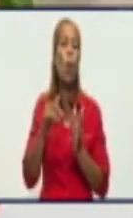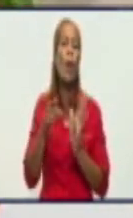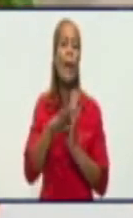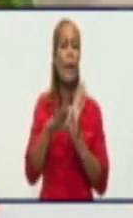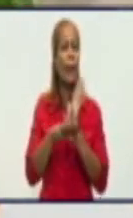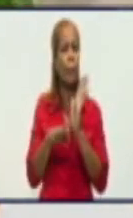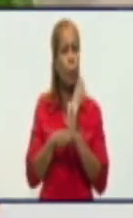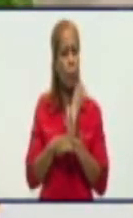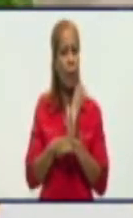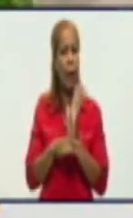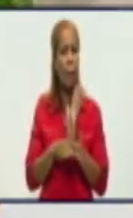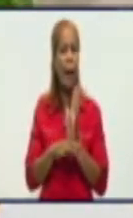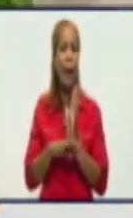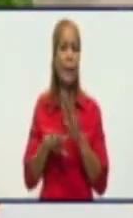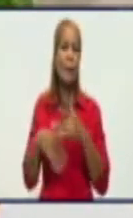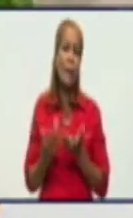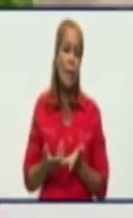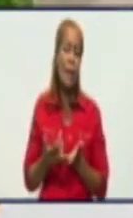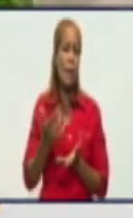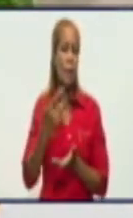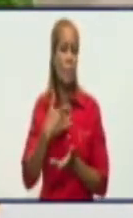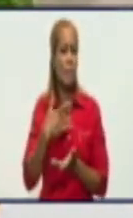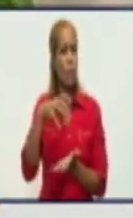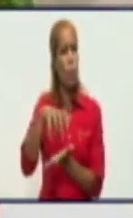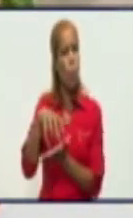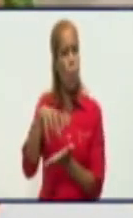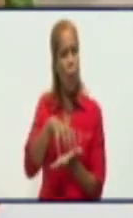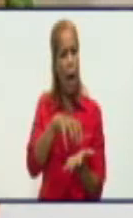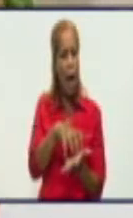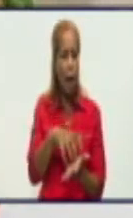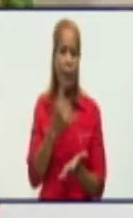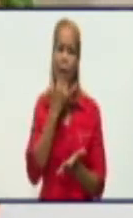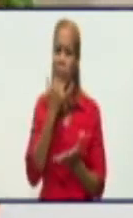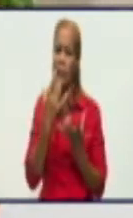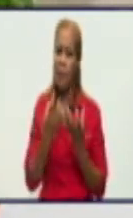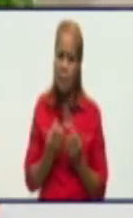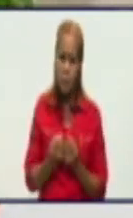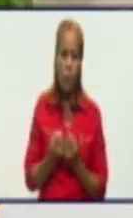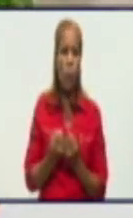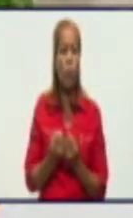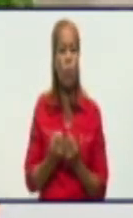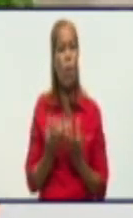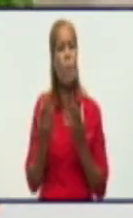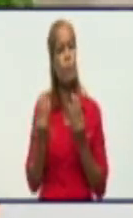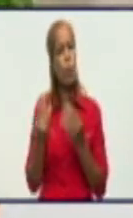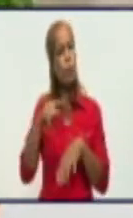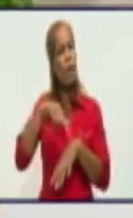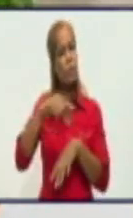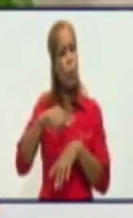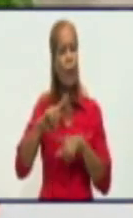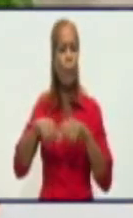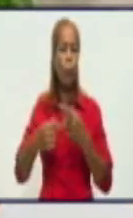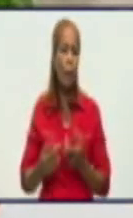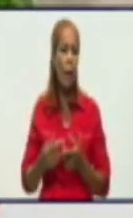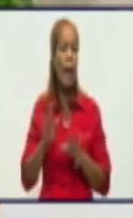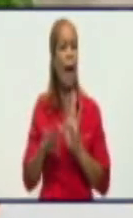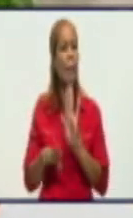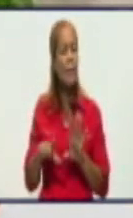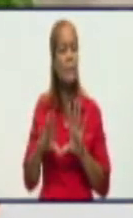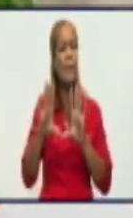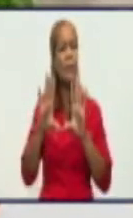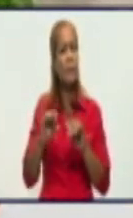afectación había sido de tantas horas cuando para su circuito fue más. Y le aclaré eso mismo, es que siempre damos